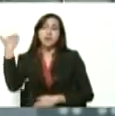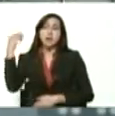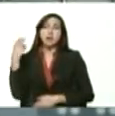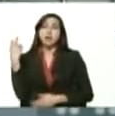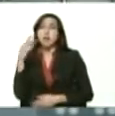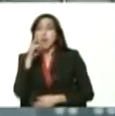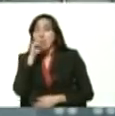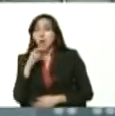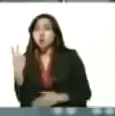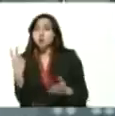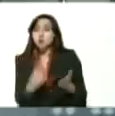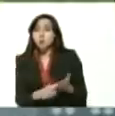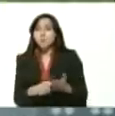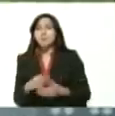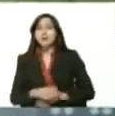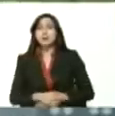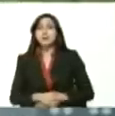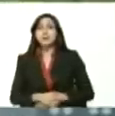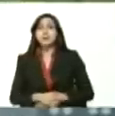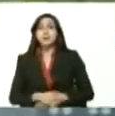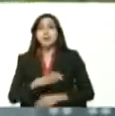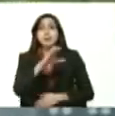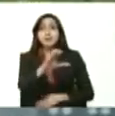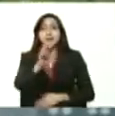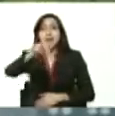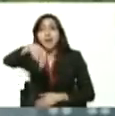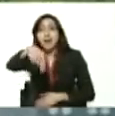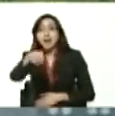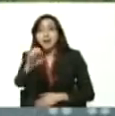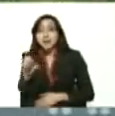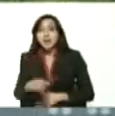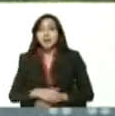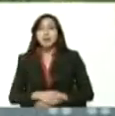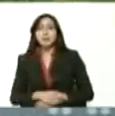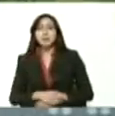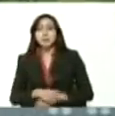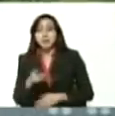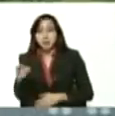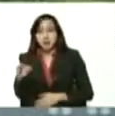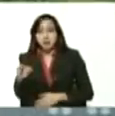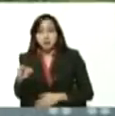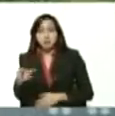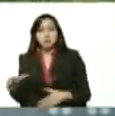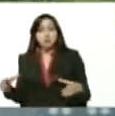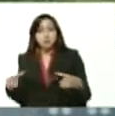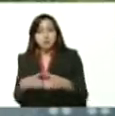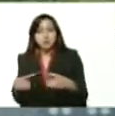del consejo nacional electoral ahí está el consejo nacional electoral